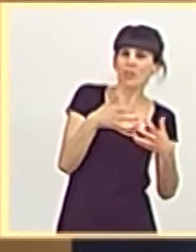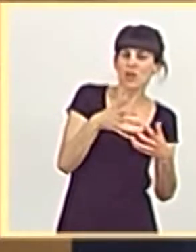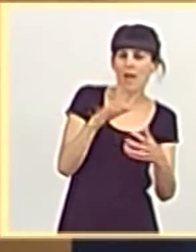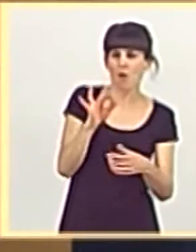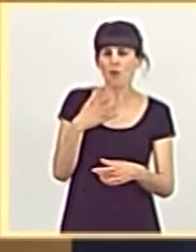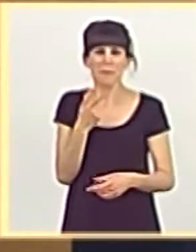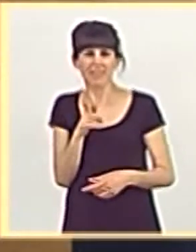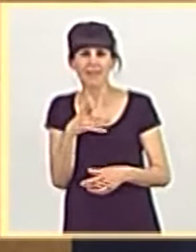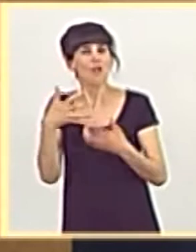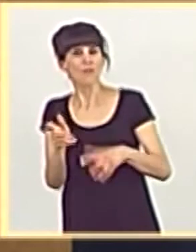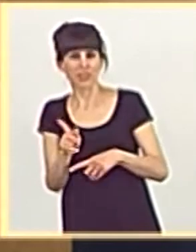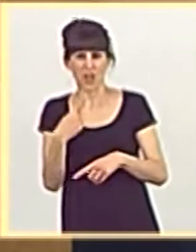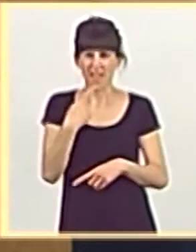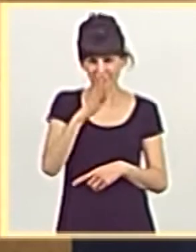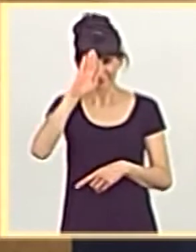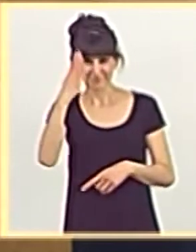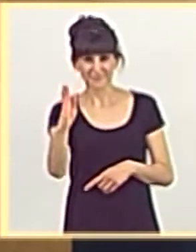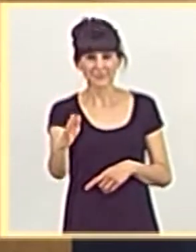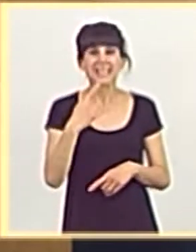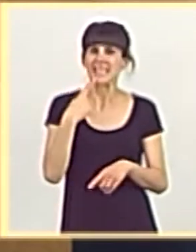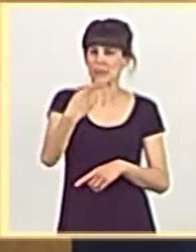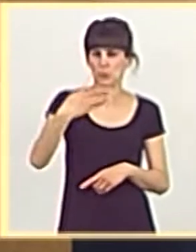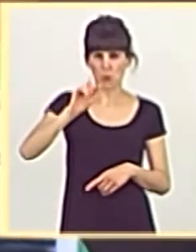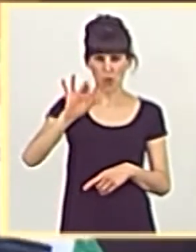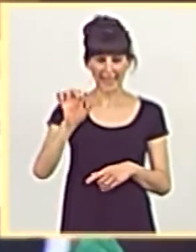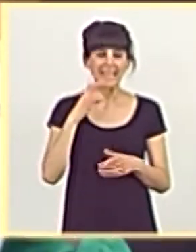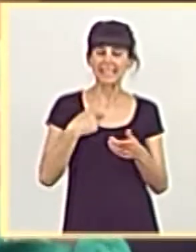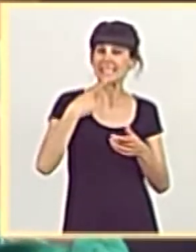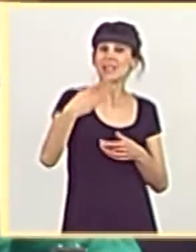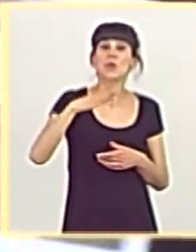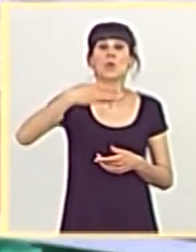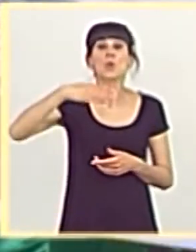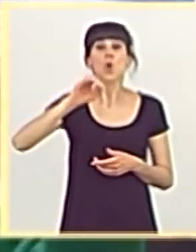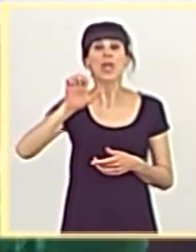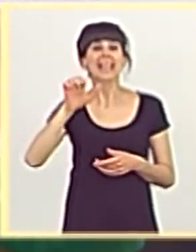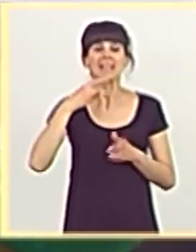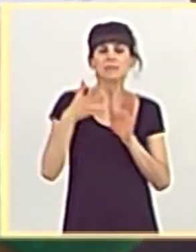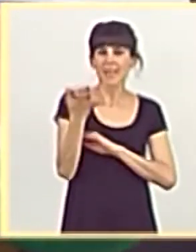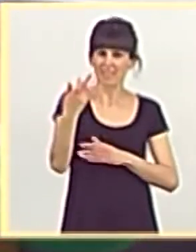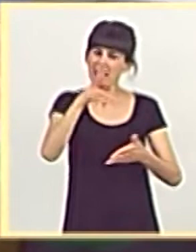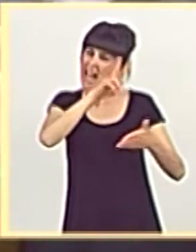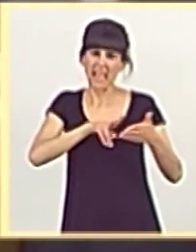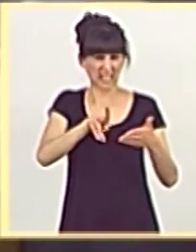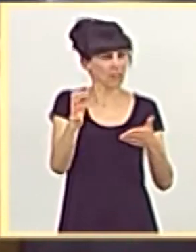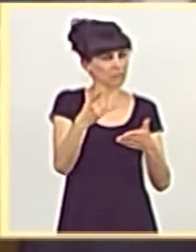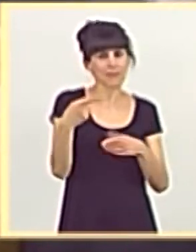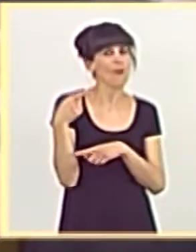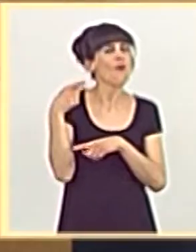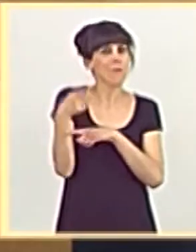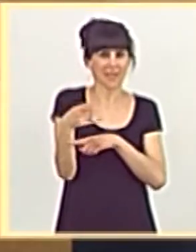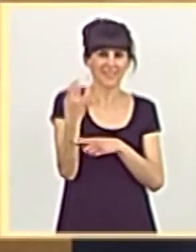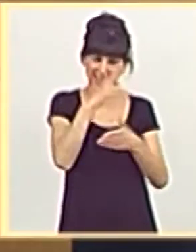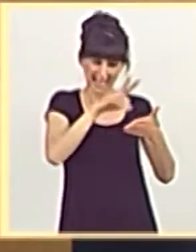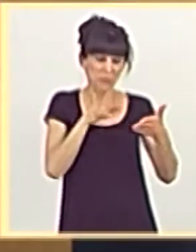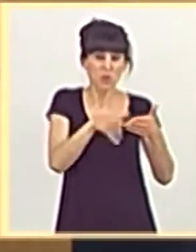no. Pero le he dicho que le iba a recitar el BOE. Ese BOE que usted se tiene que leer por obligación, porque es un